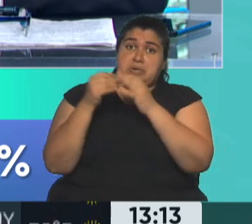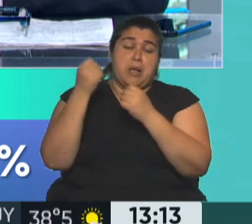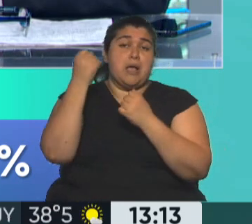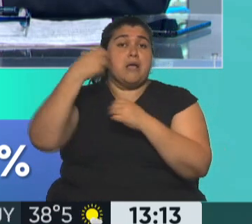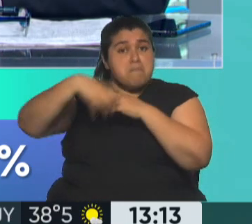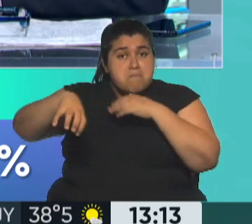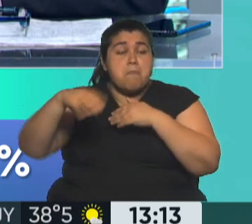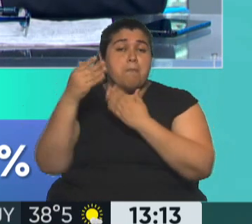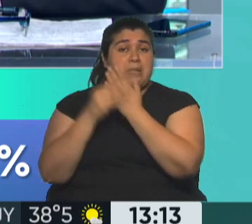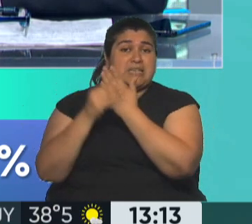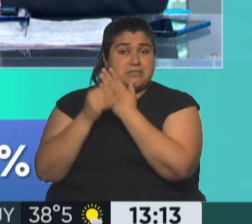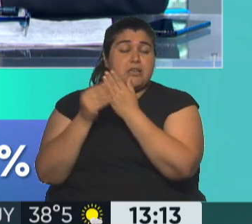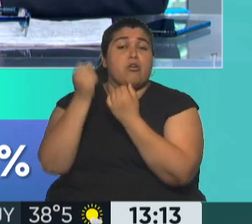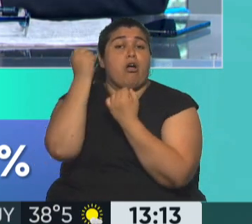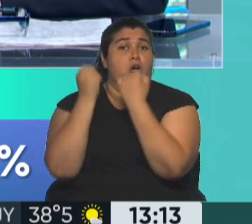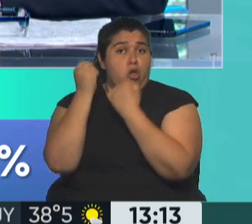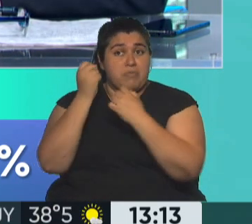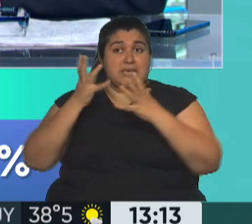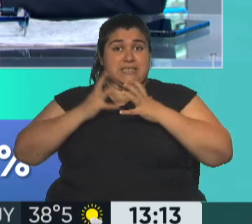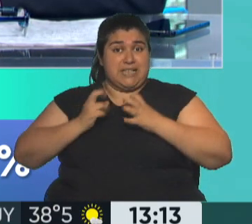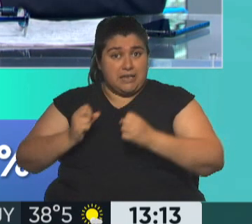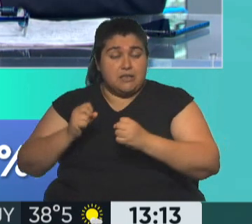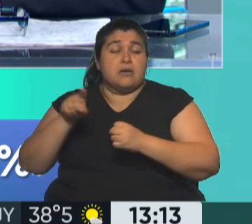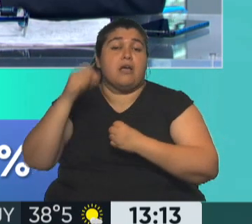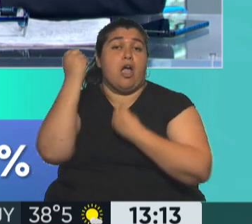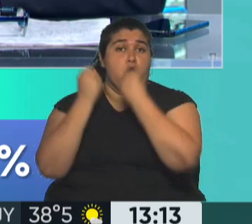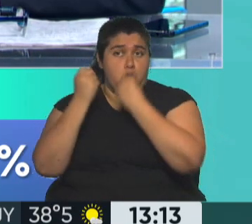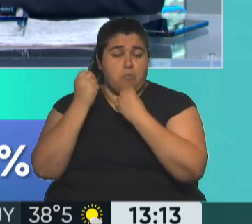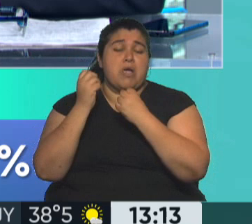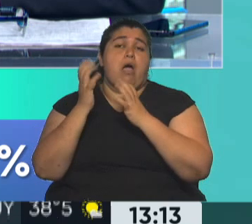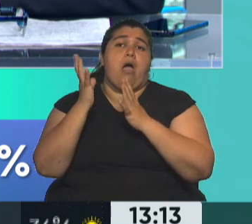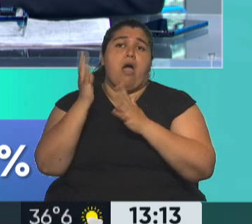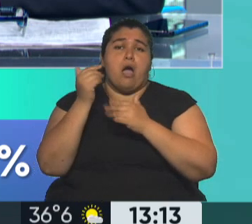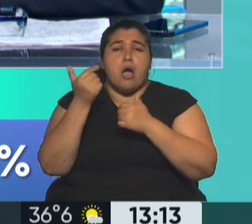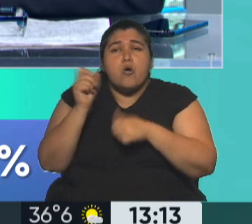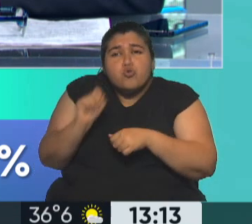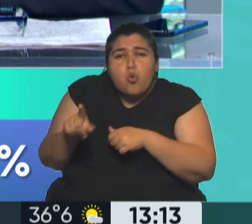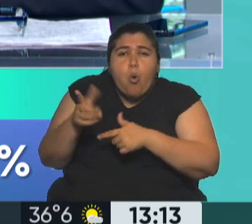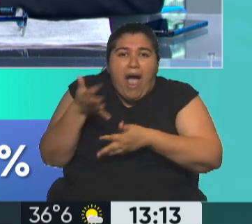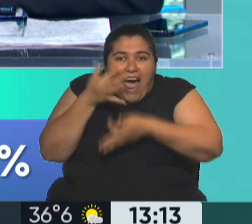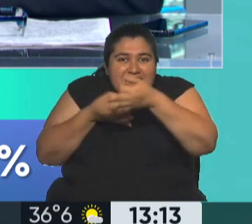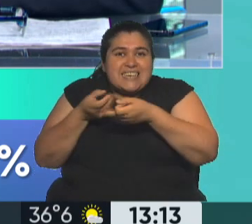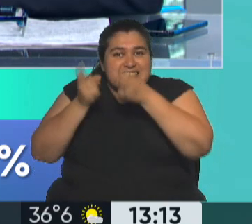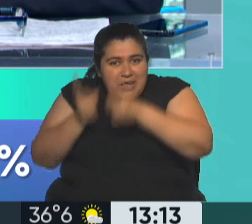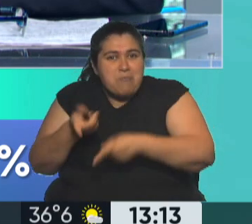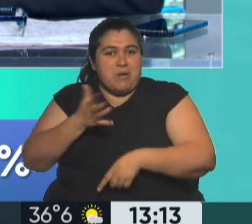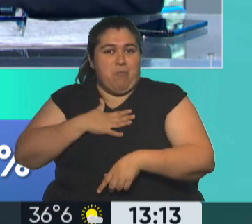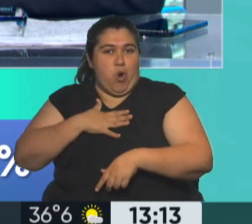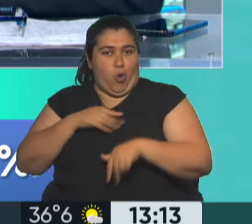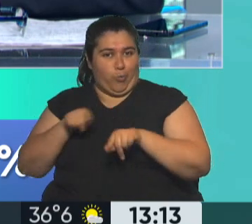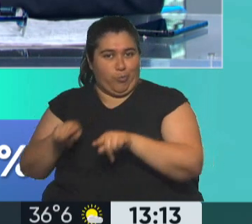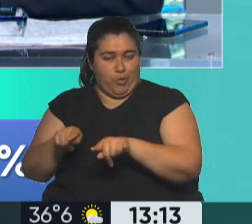Ministerio de Economía a través de la Secretaría de Política Económica va dando un índice propio. A ellos aclaran siempre que no es